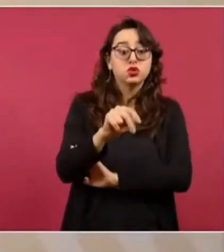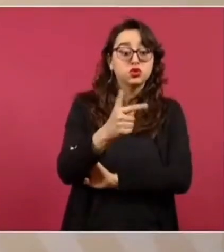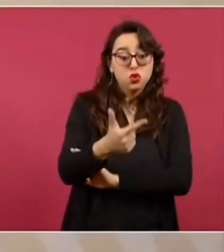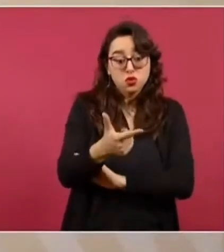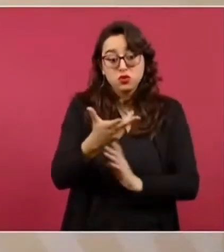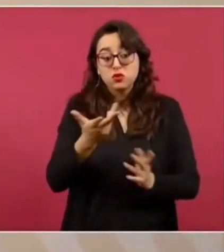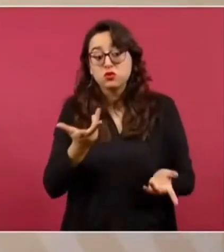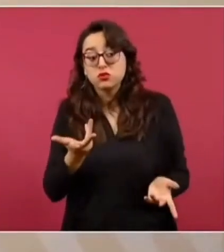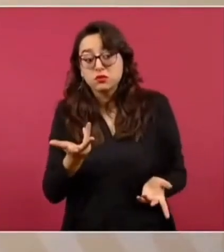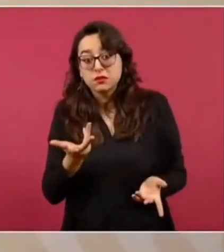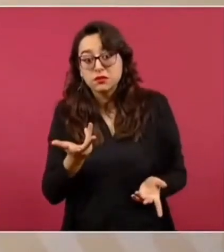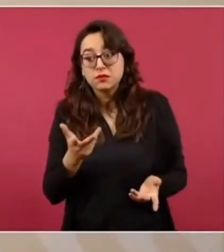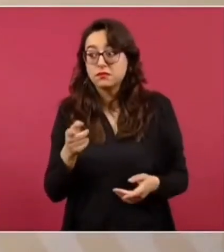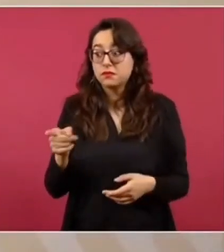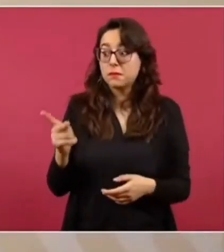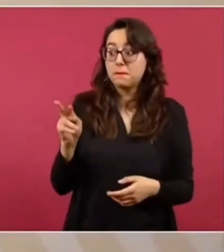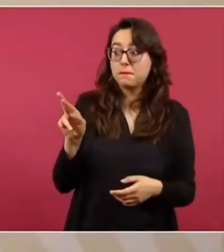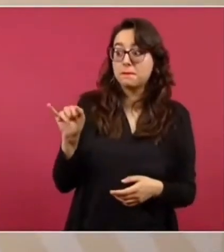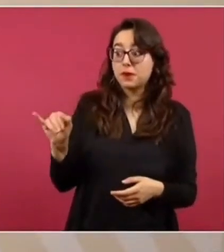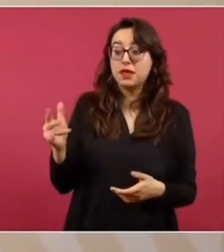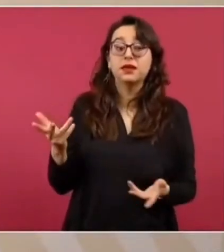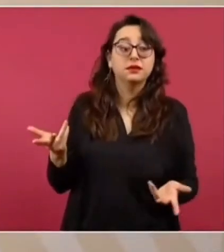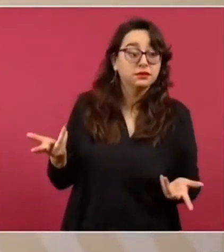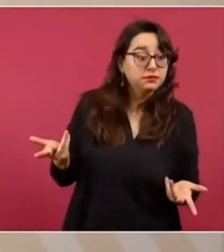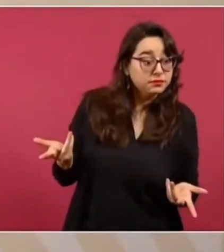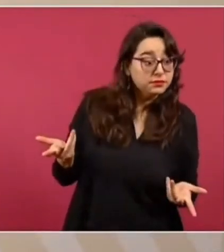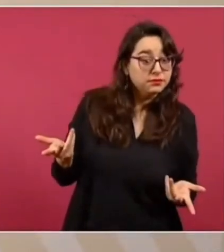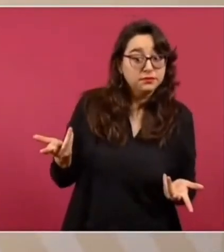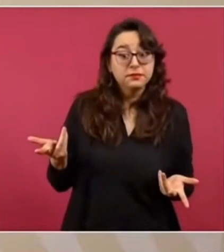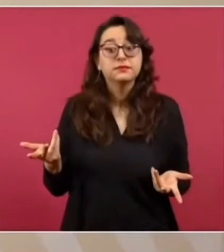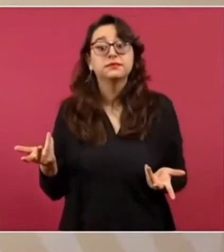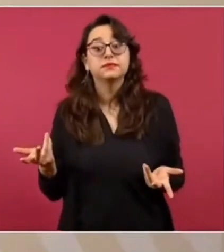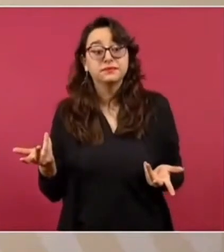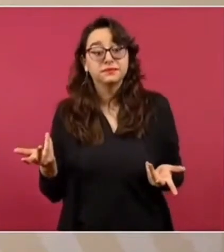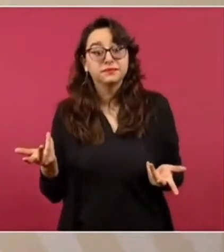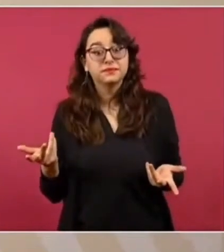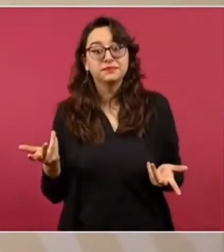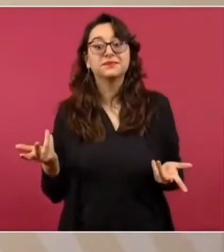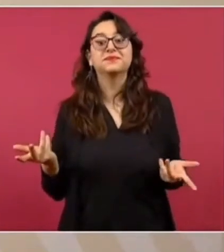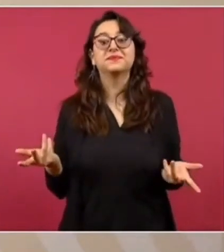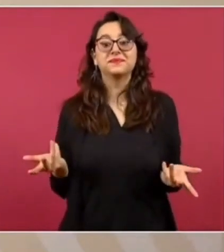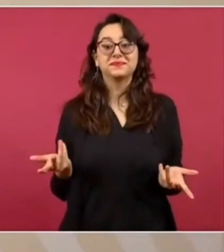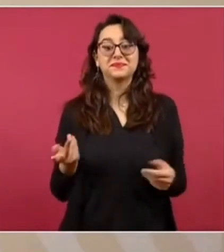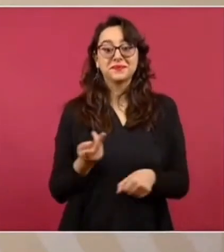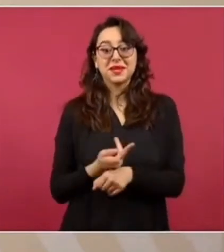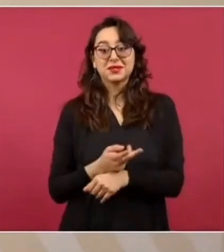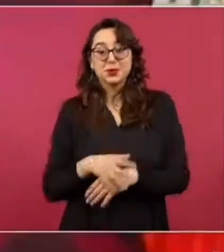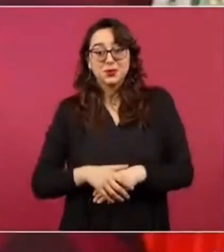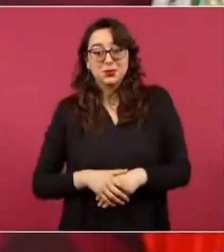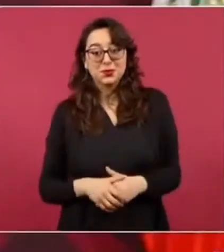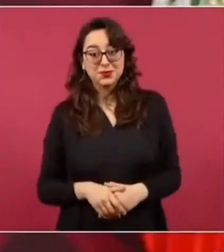si apoyaban a Chón y Chón los apoyaba